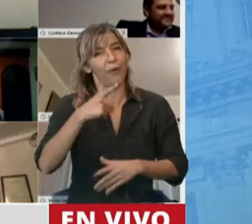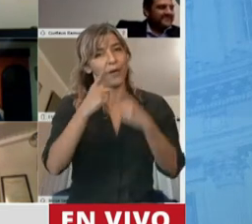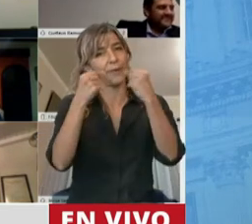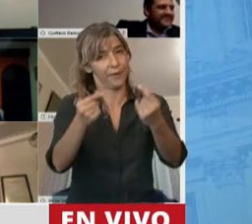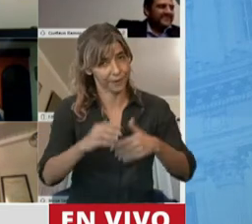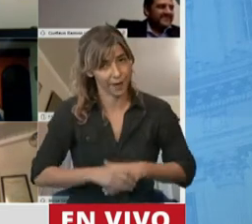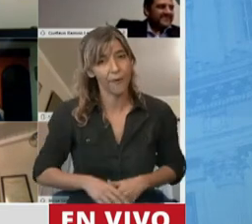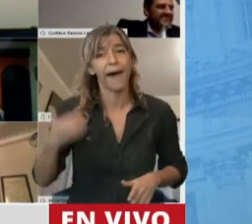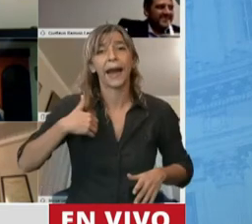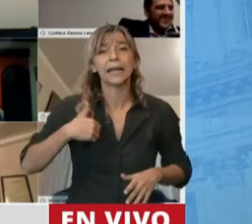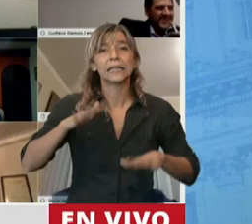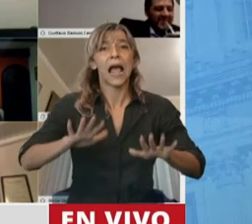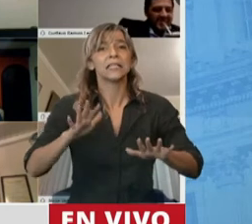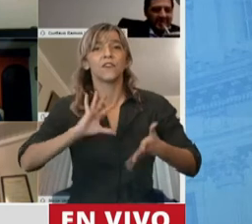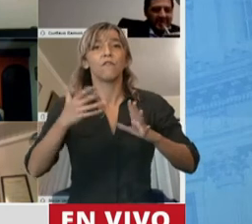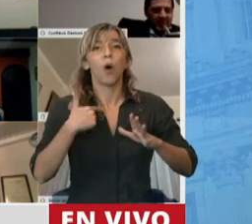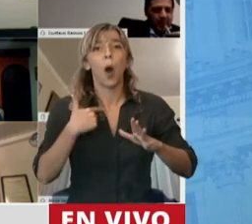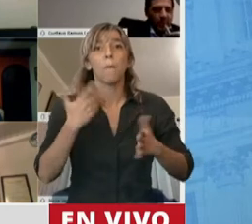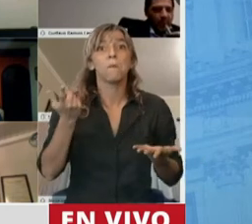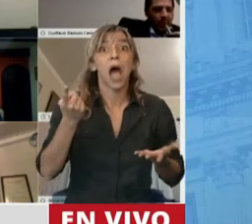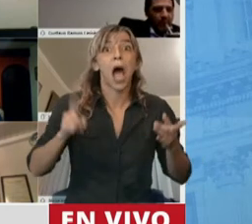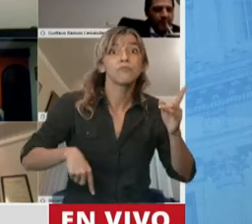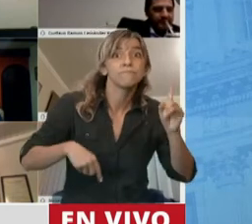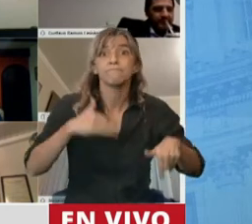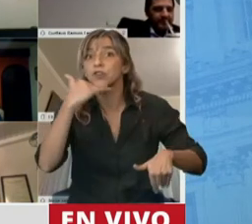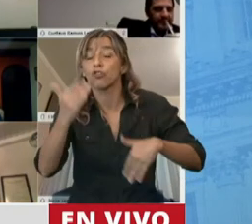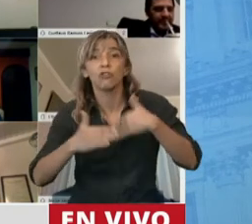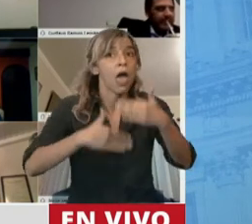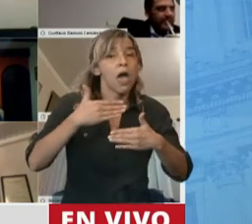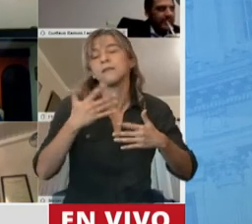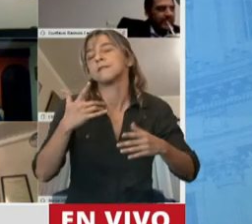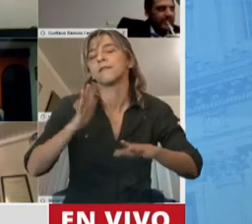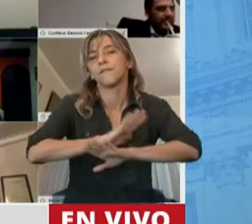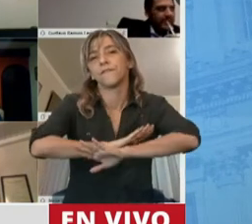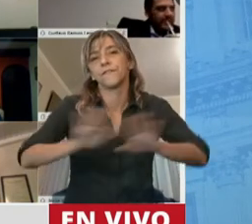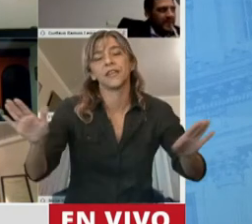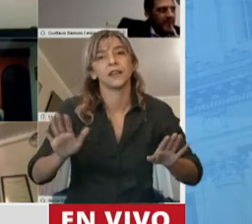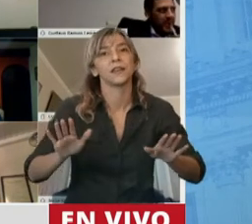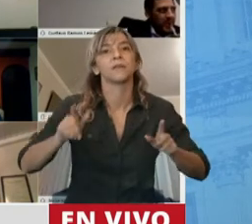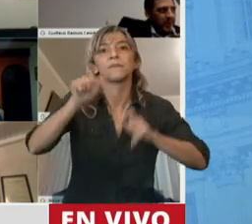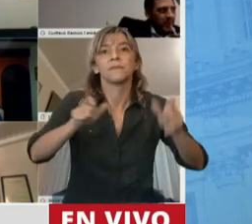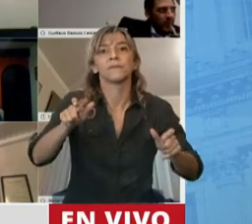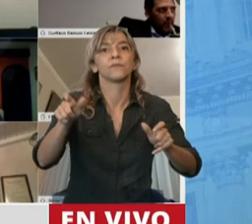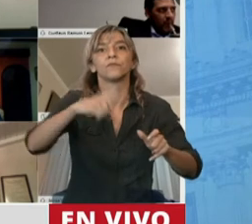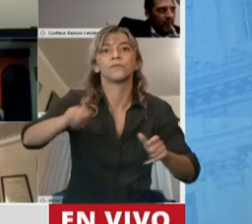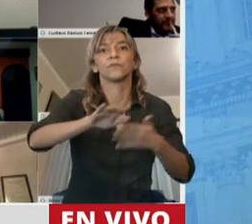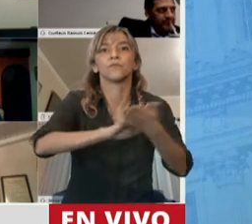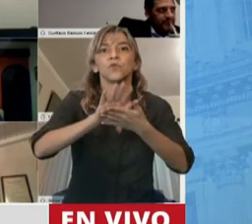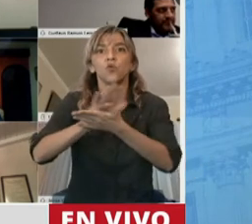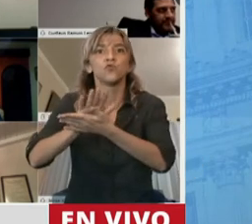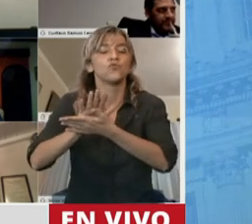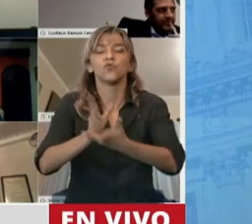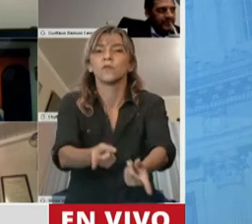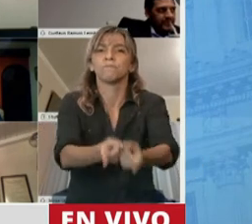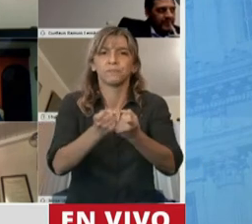improvisación no resiste más y la gente está desesperada y necesita una solución. Señora